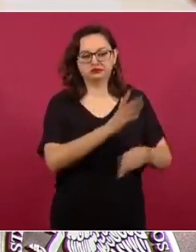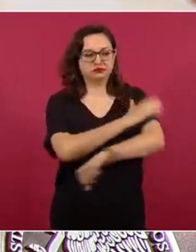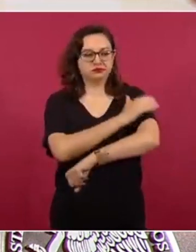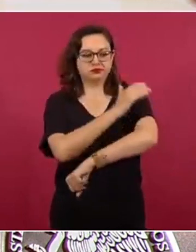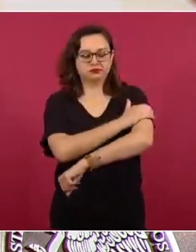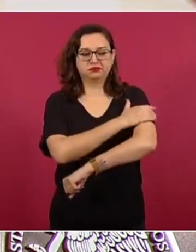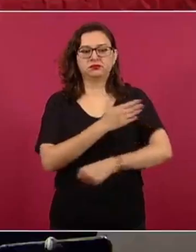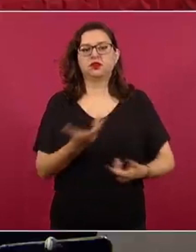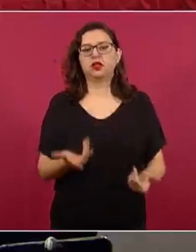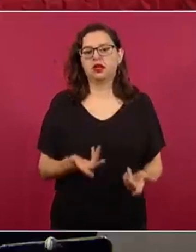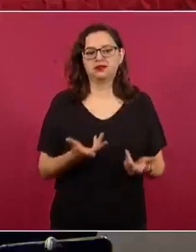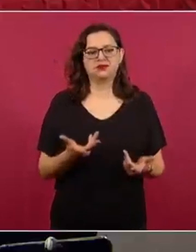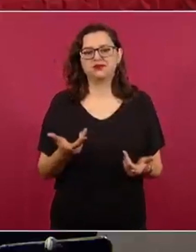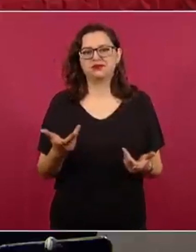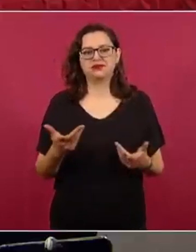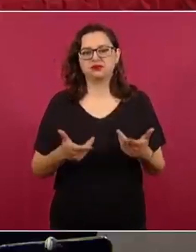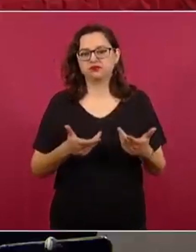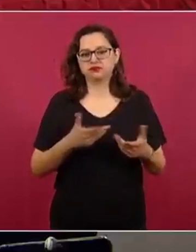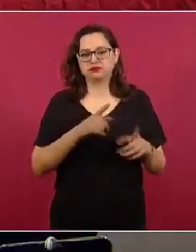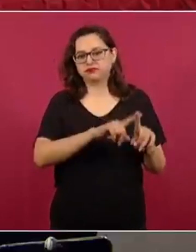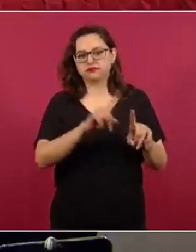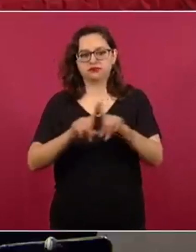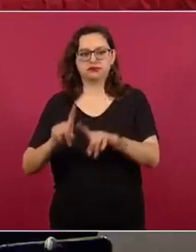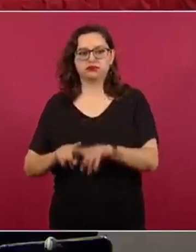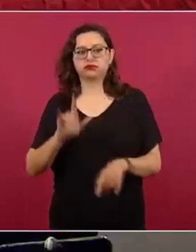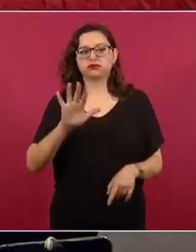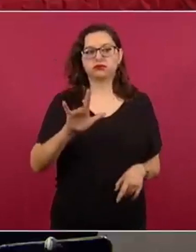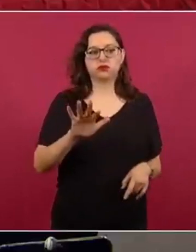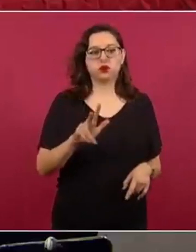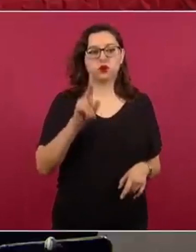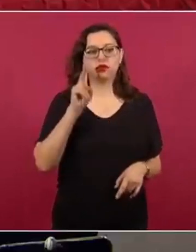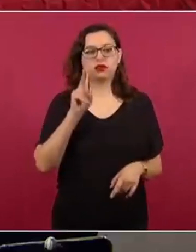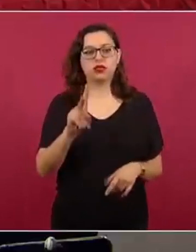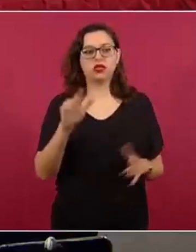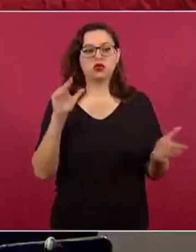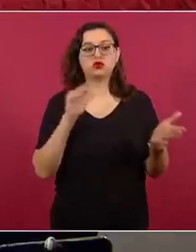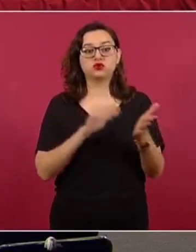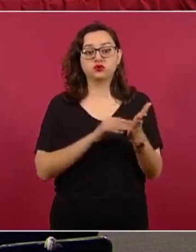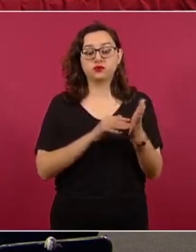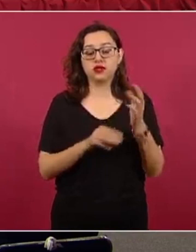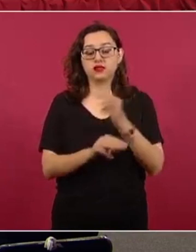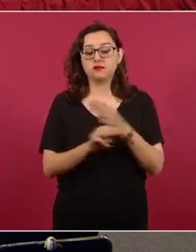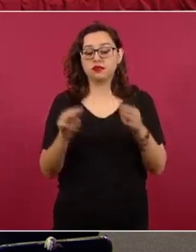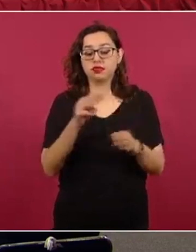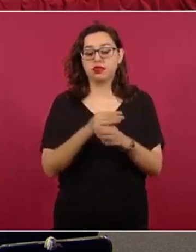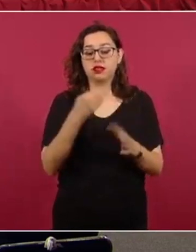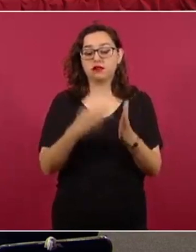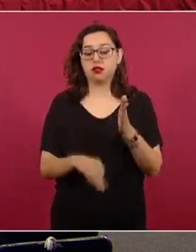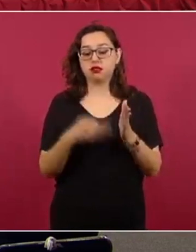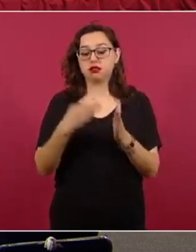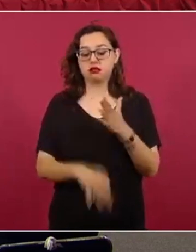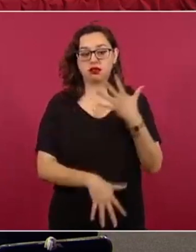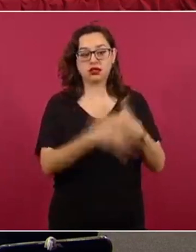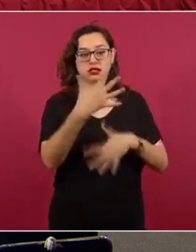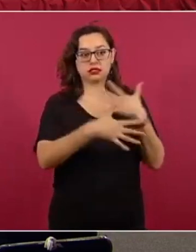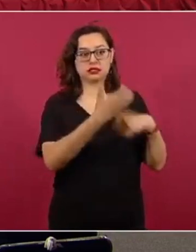presión. En fin, son 55 mil 200 equipos en el primer nivel que hacen falta en estos 15 estados, en estos